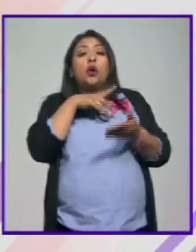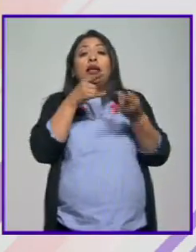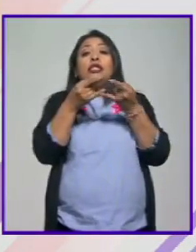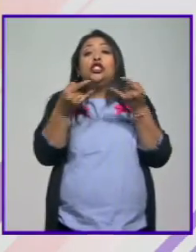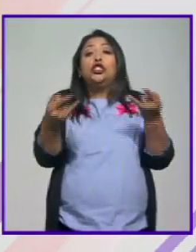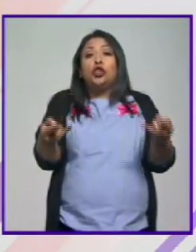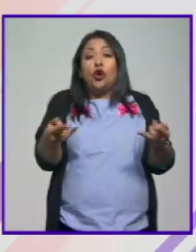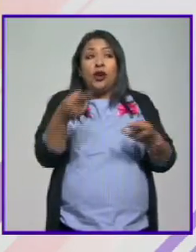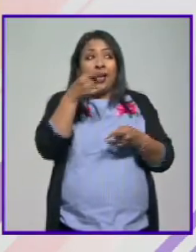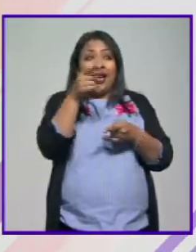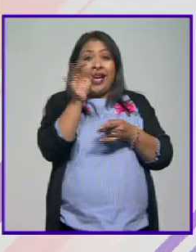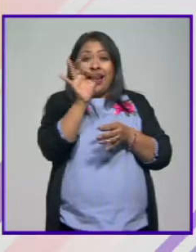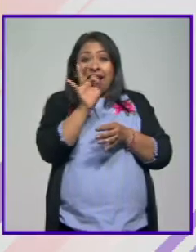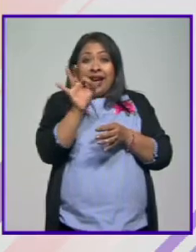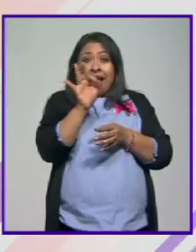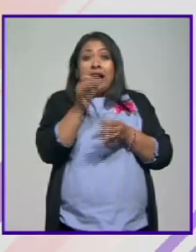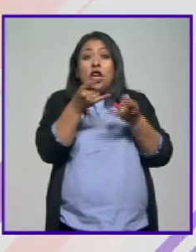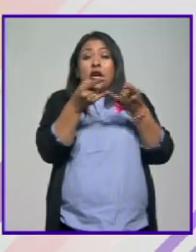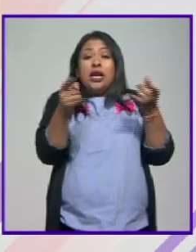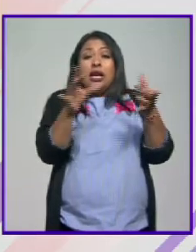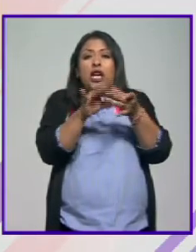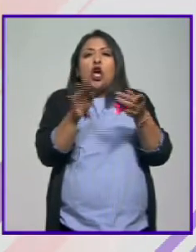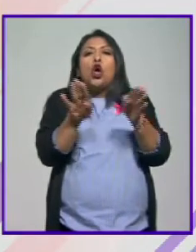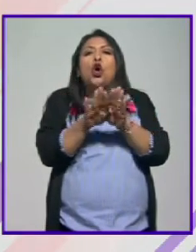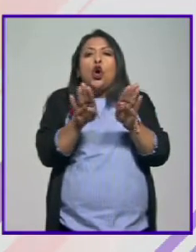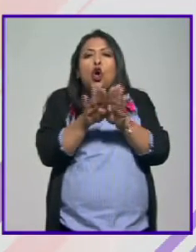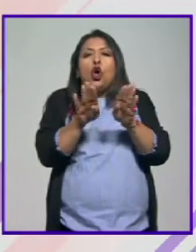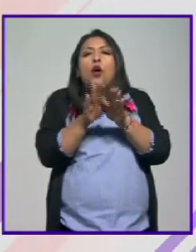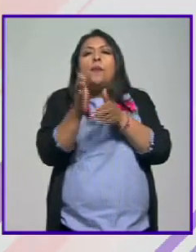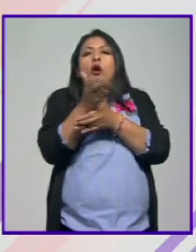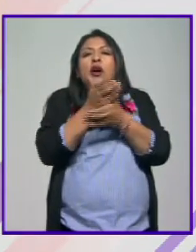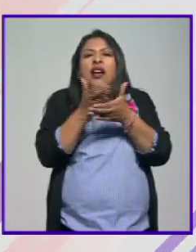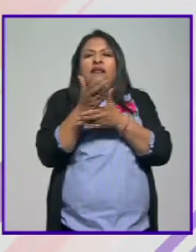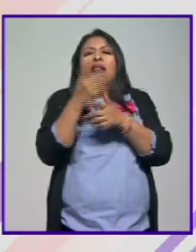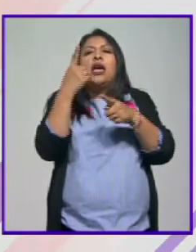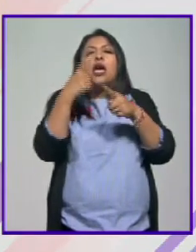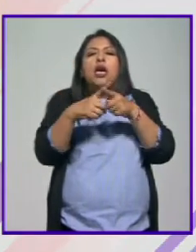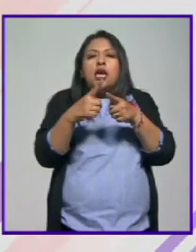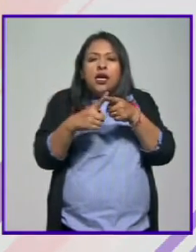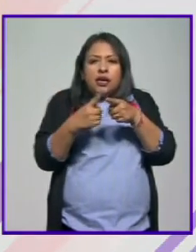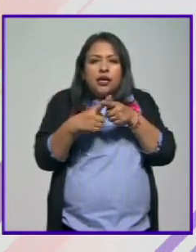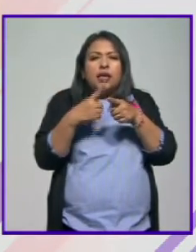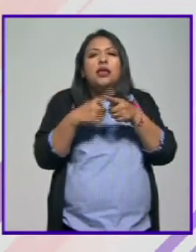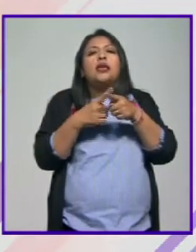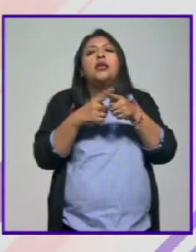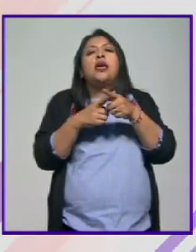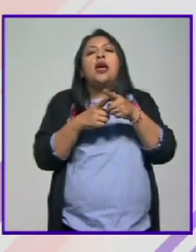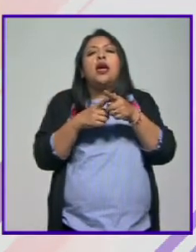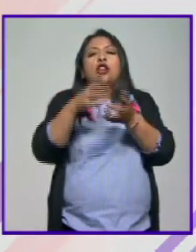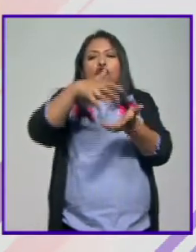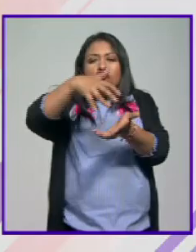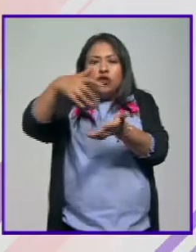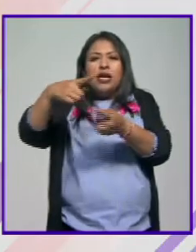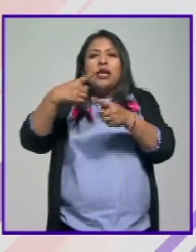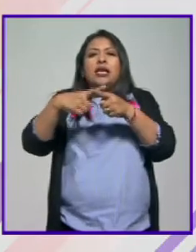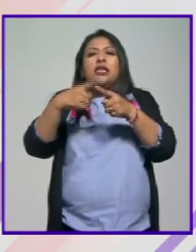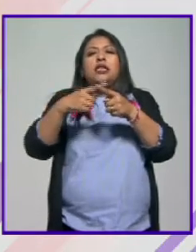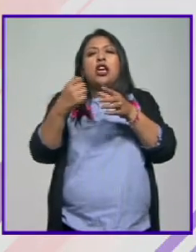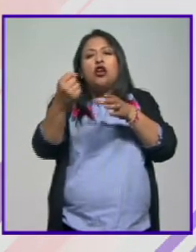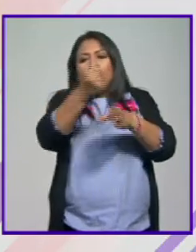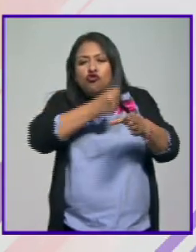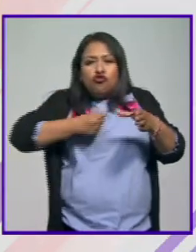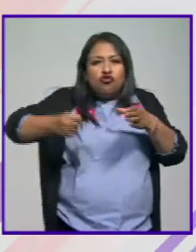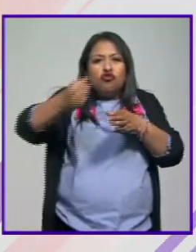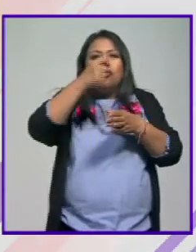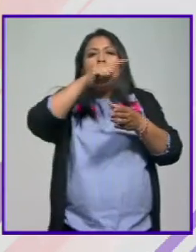historia este grano nos cuenta la historia de dónde viene el café quién lo cosechó quién lo benefició quién lo tostó